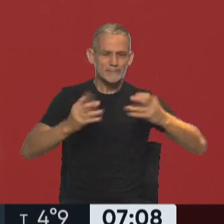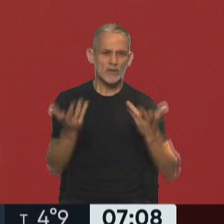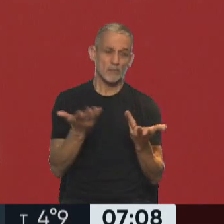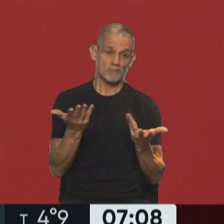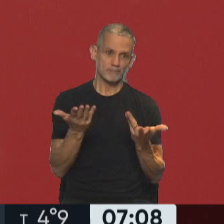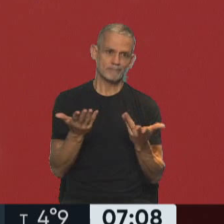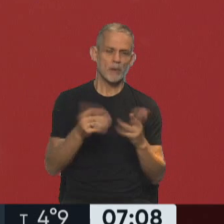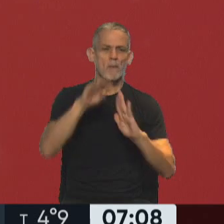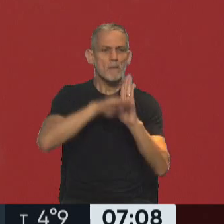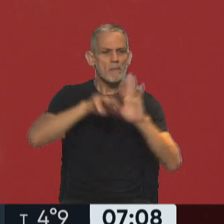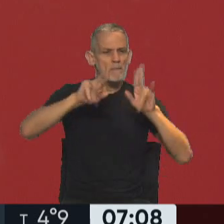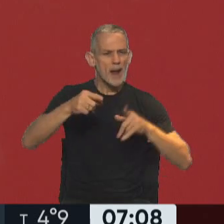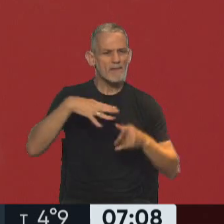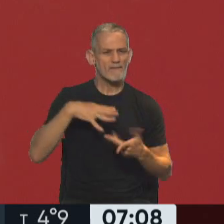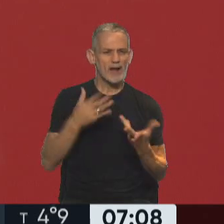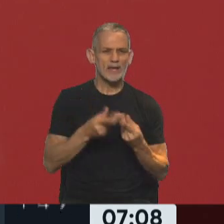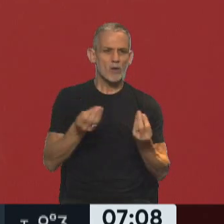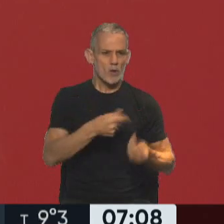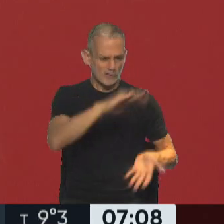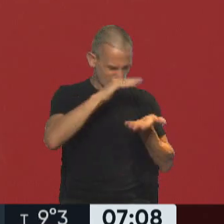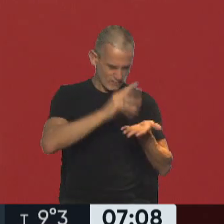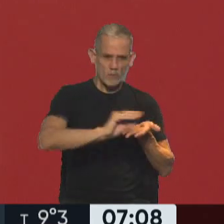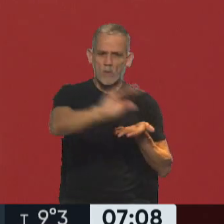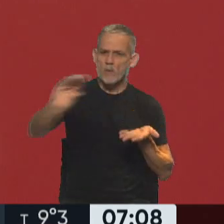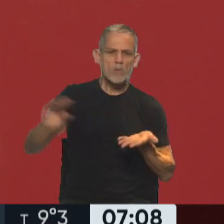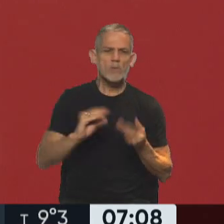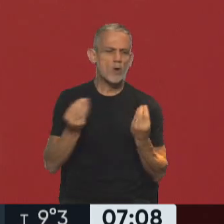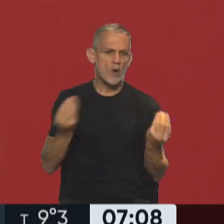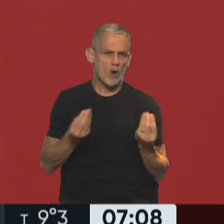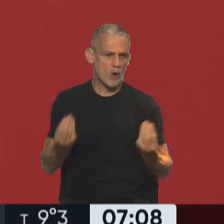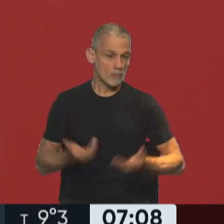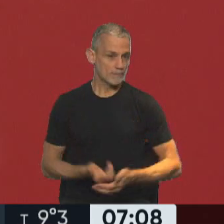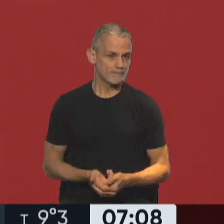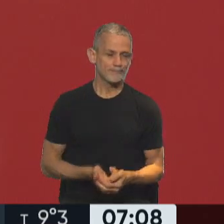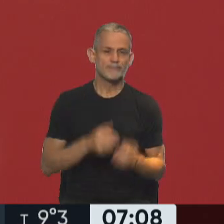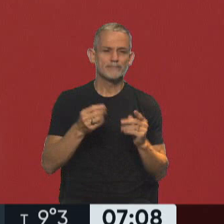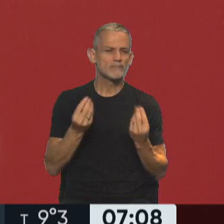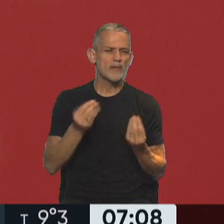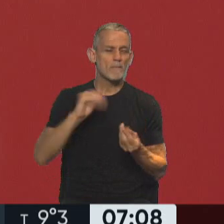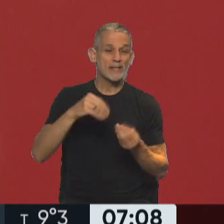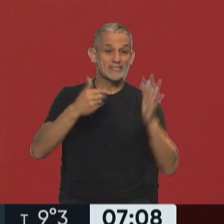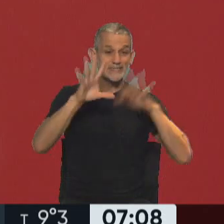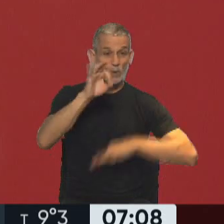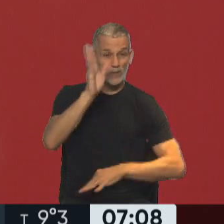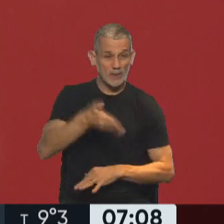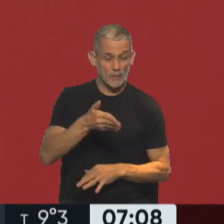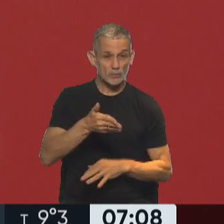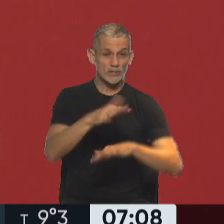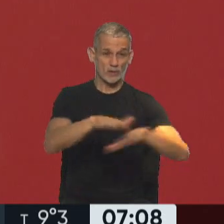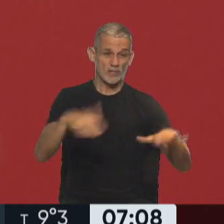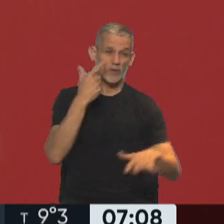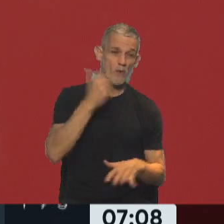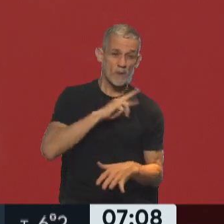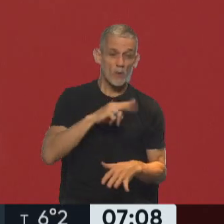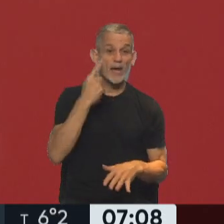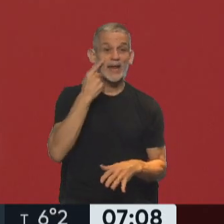discutir sobre cómo se distribuye la riqueza en nuestro país. Y también, más del 50% de niños y niñas